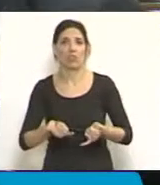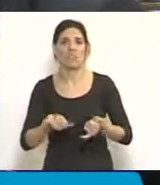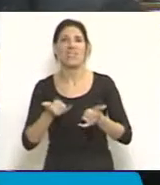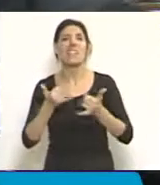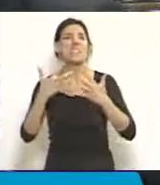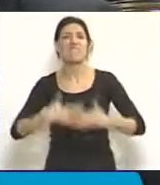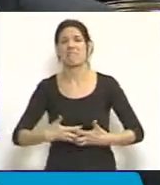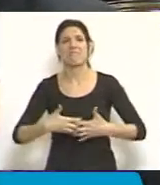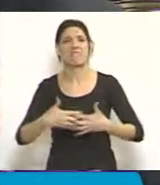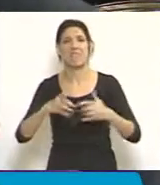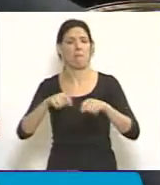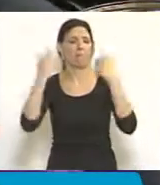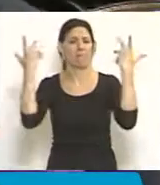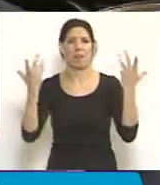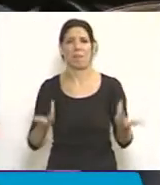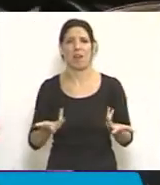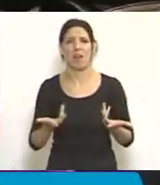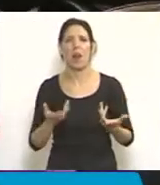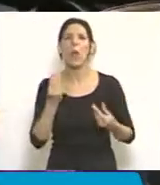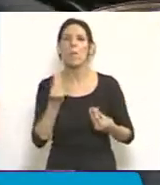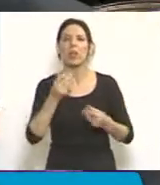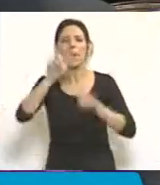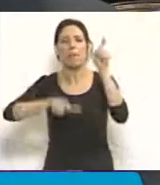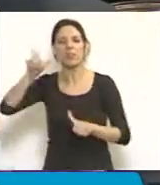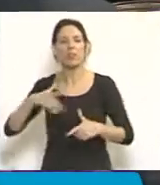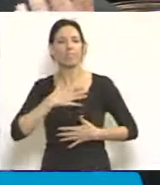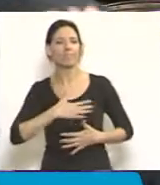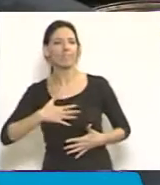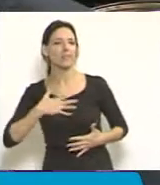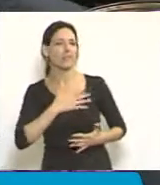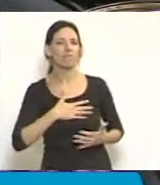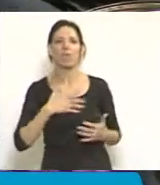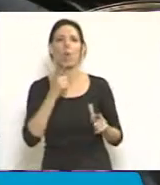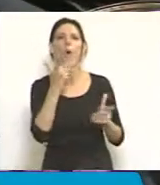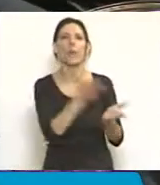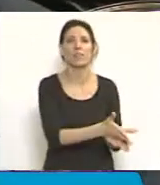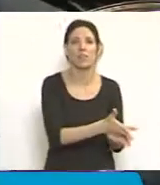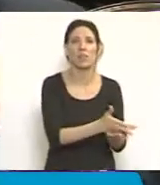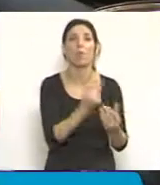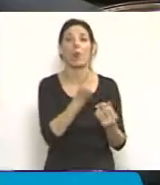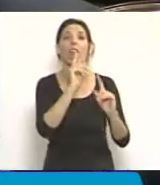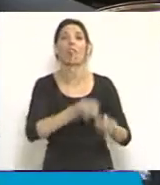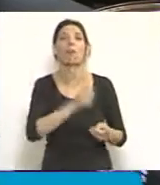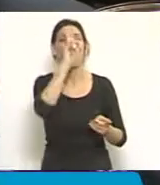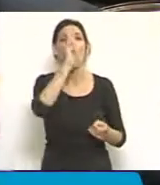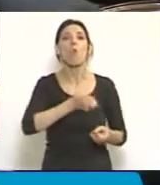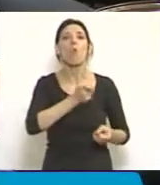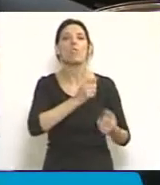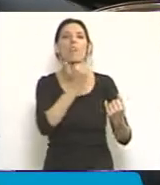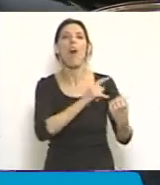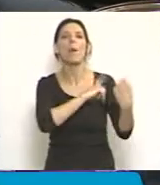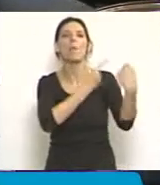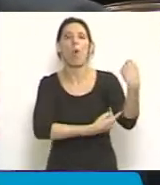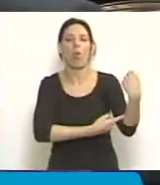prolongando una sensación de impunidad que además le otorga un enorme poder a determinados jueces para jugar en función de los